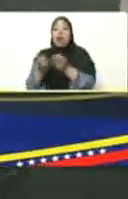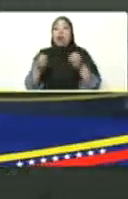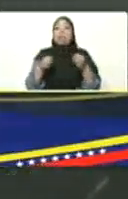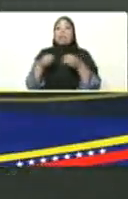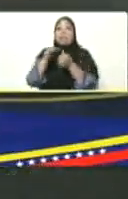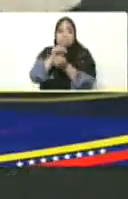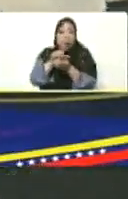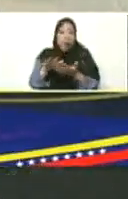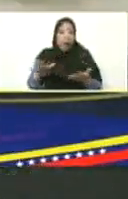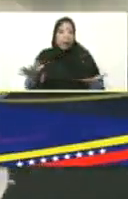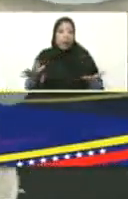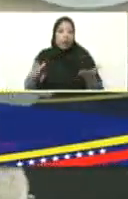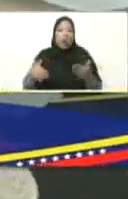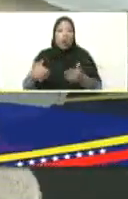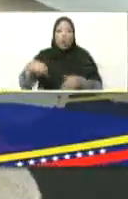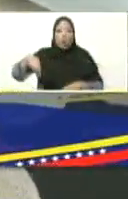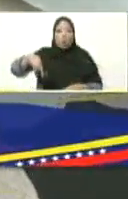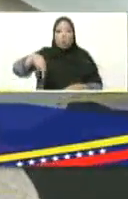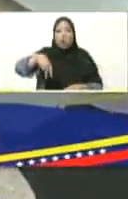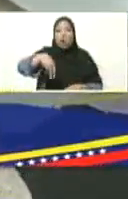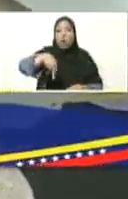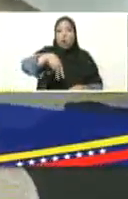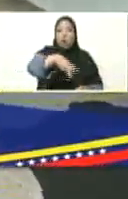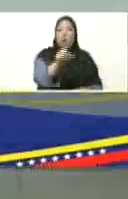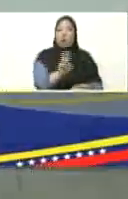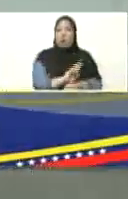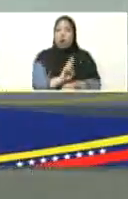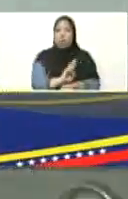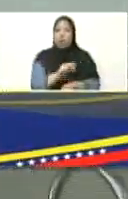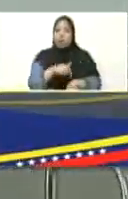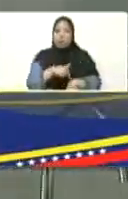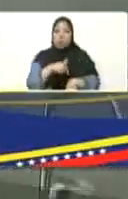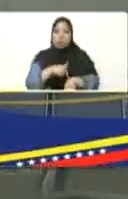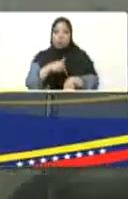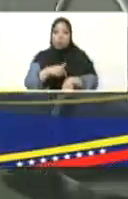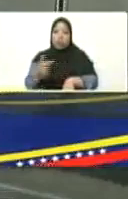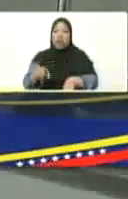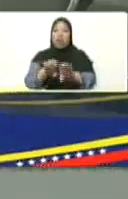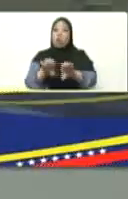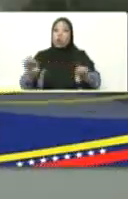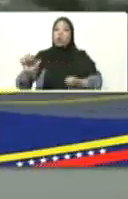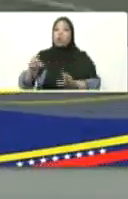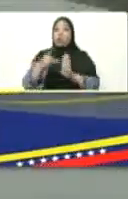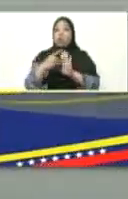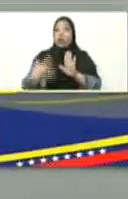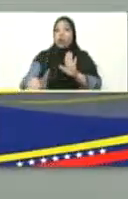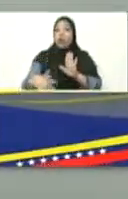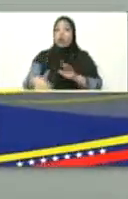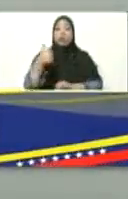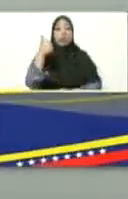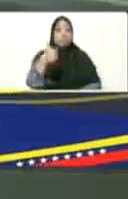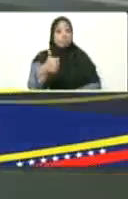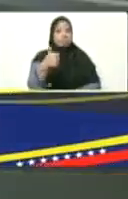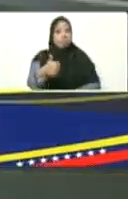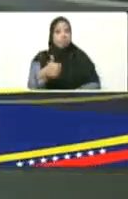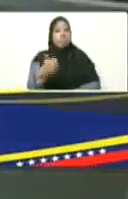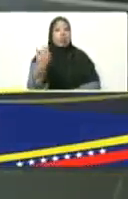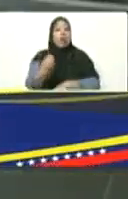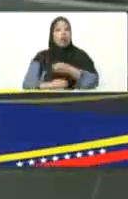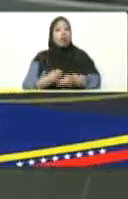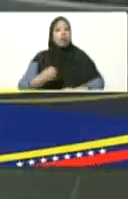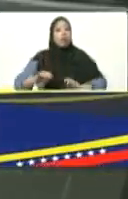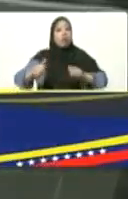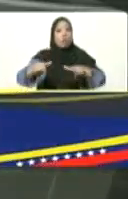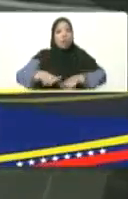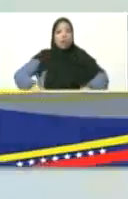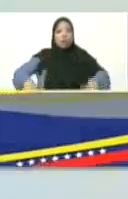a pocos minutos caminando, y todos los niños tienen garantizado su derecho a la educación. Es decir, cuando culminemos esta escuela, lo que estamos haciendo es abrir más